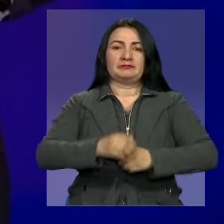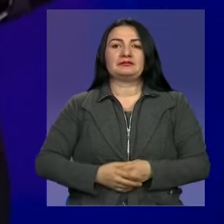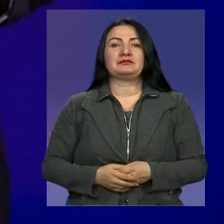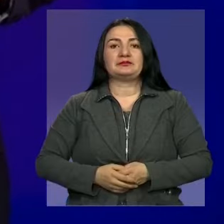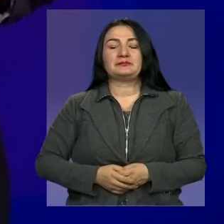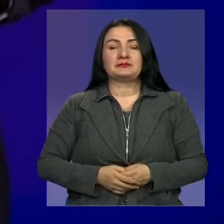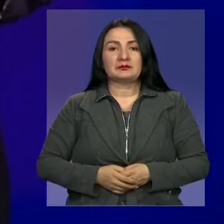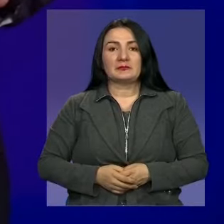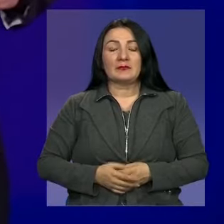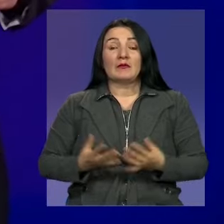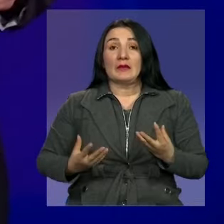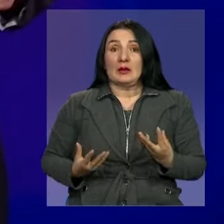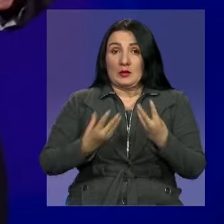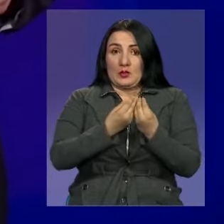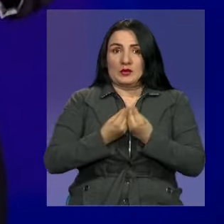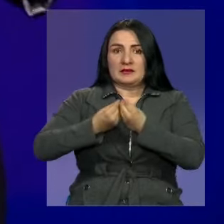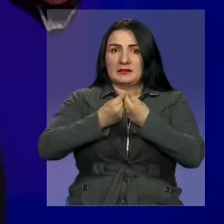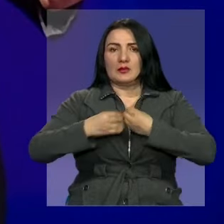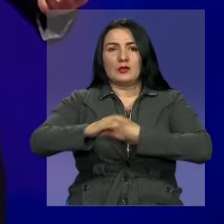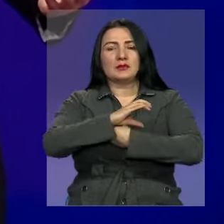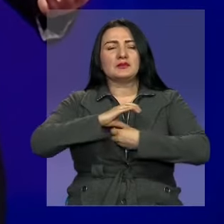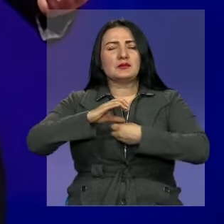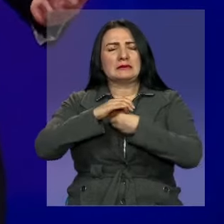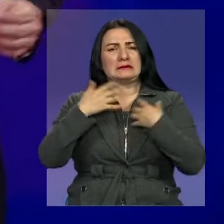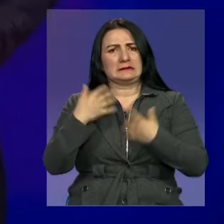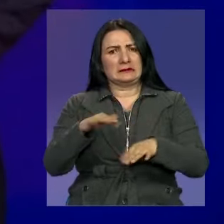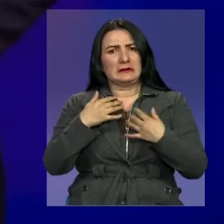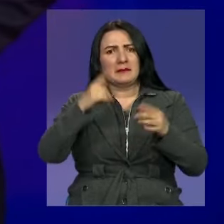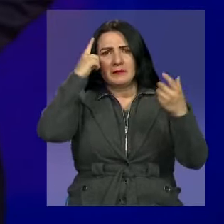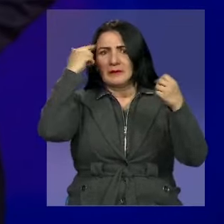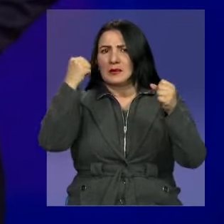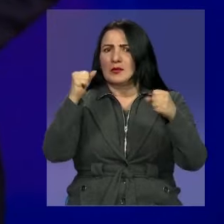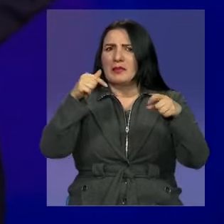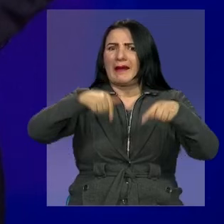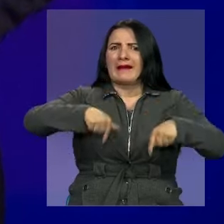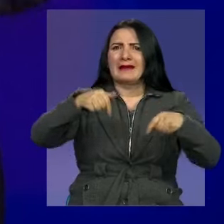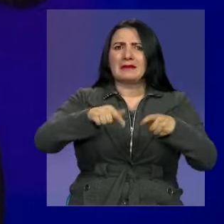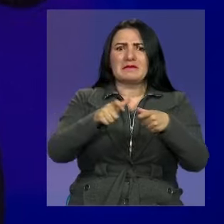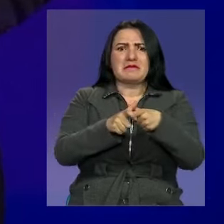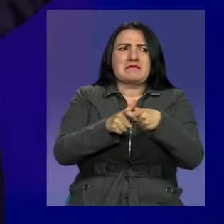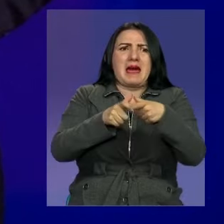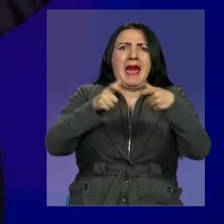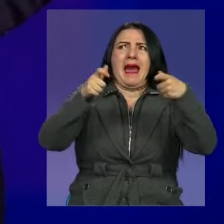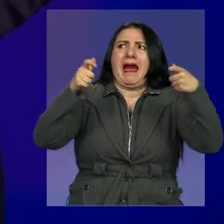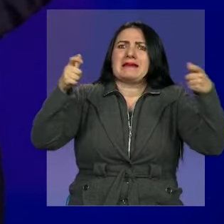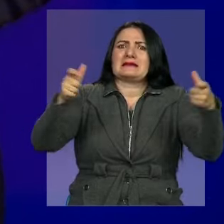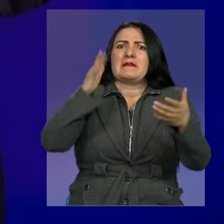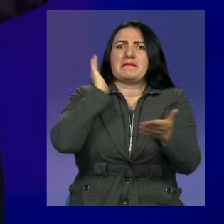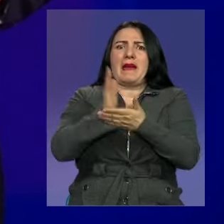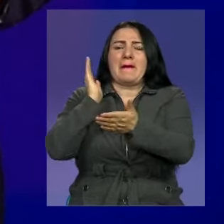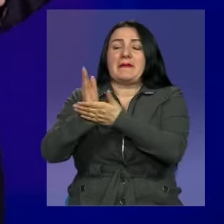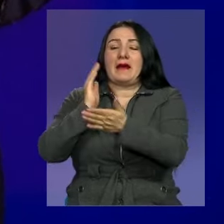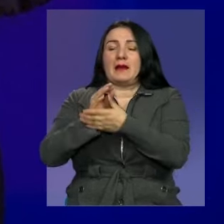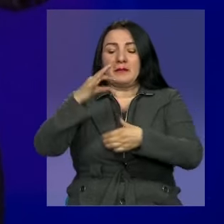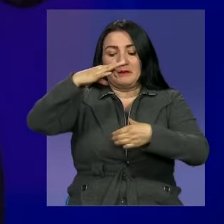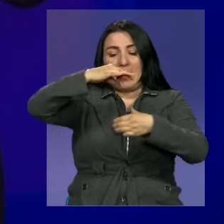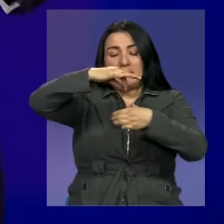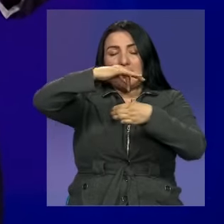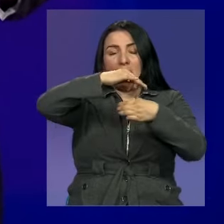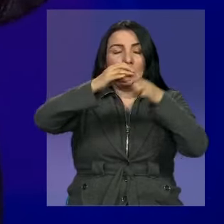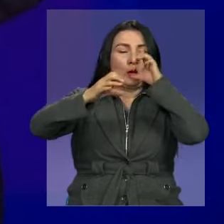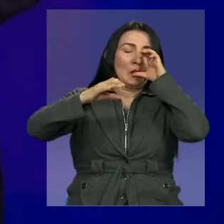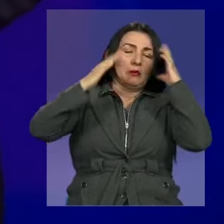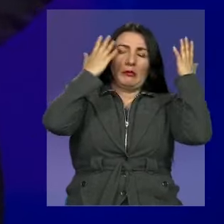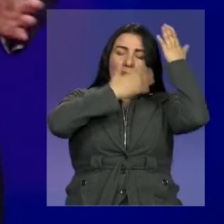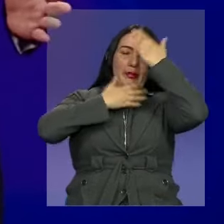Y también desde el Consejo de la Ciudad se conoció un dato preocupante y es que Bogotá registró la cifra más alta de personas escopolaminadas de la última